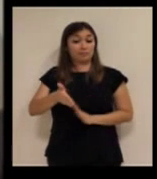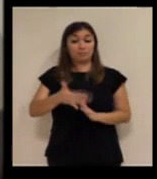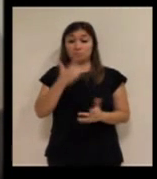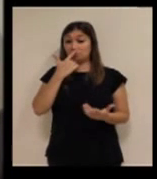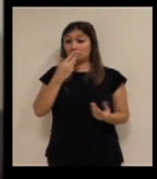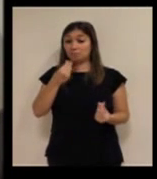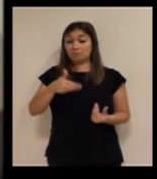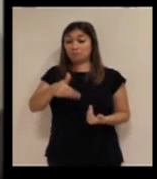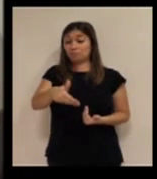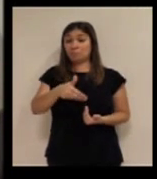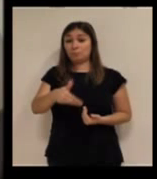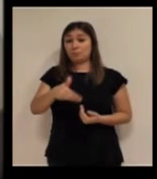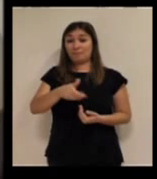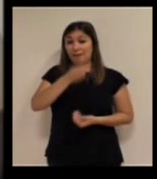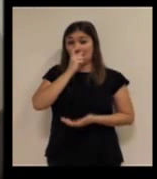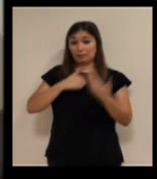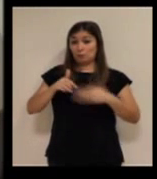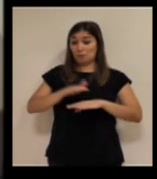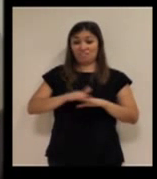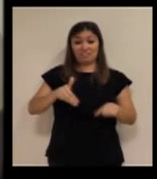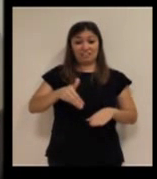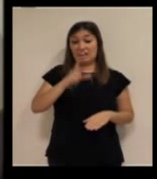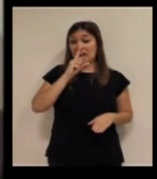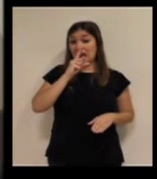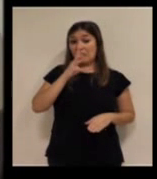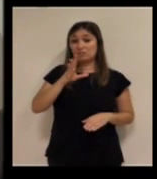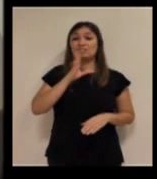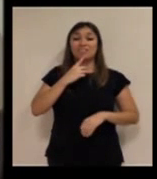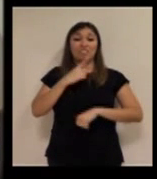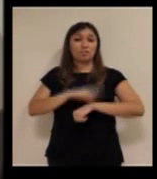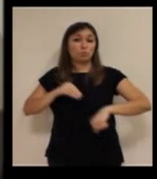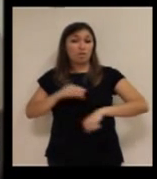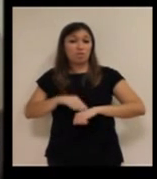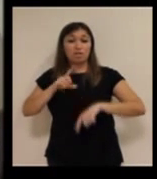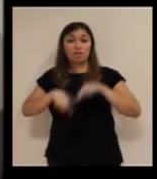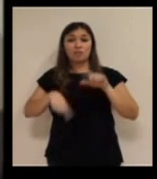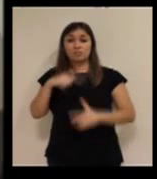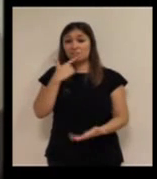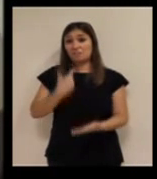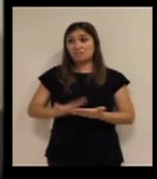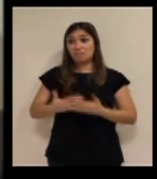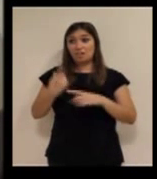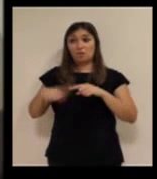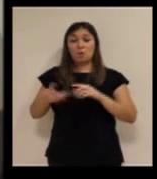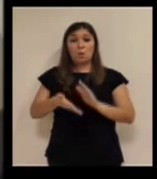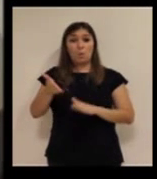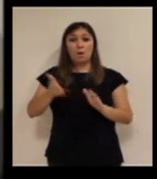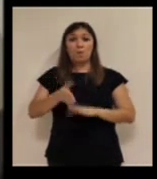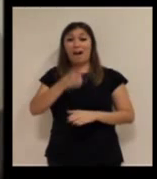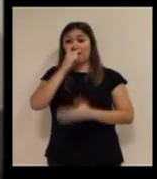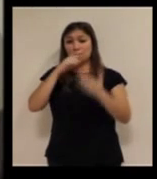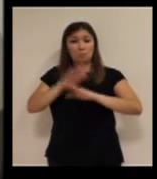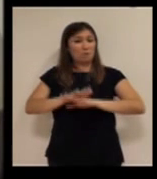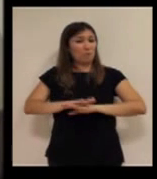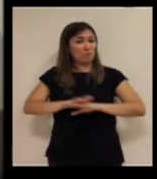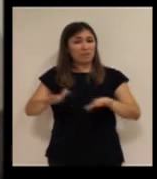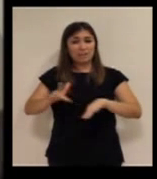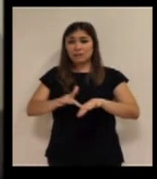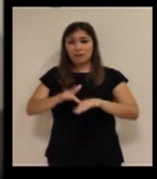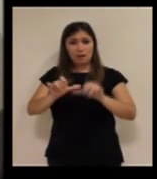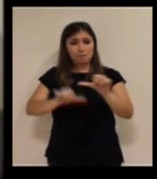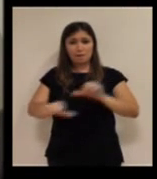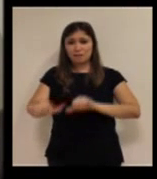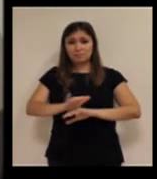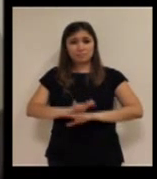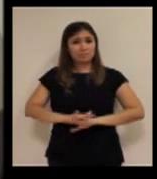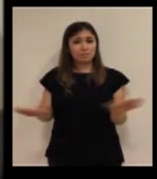presumiblemente, pues va a suceder en unos años en Suecia, con estas certificaciones que están sacando, el apagón